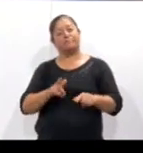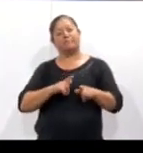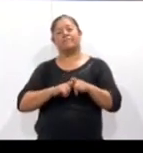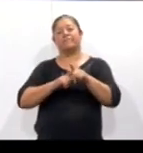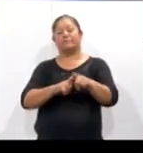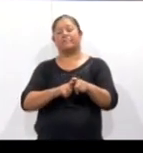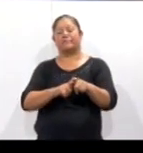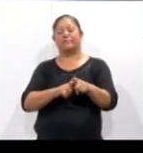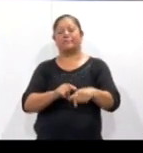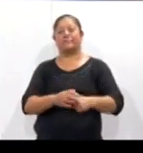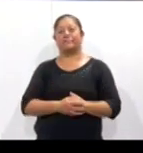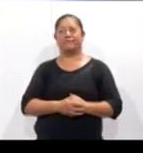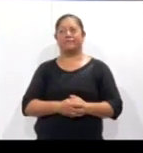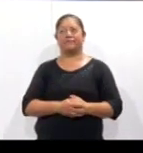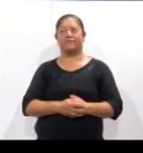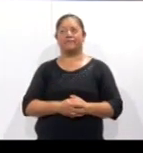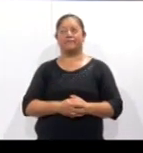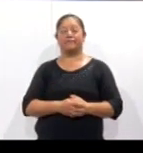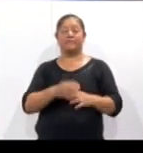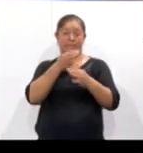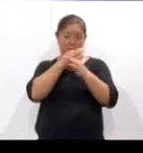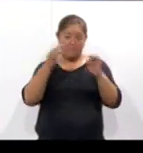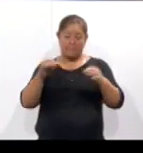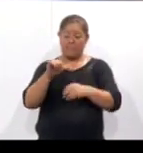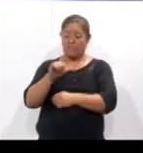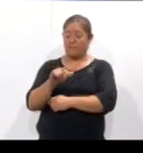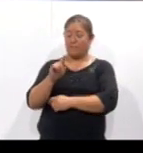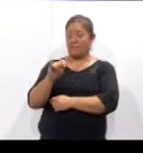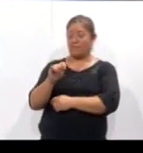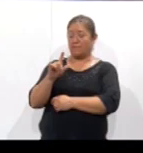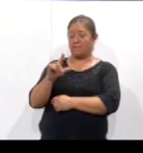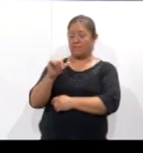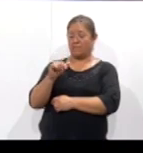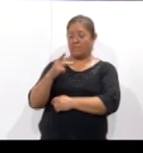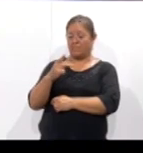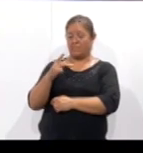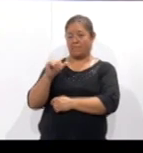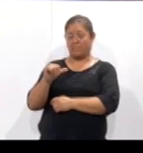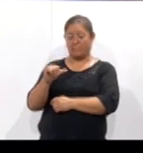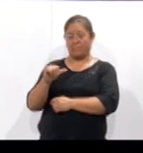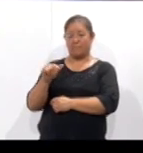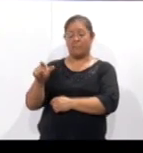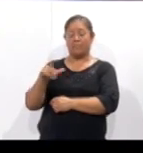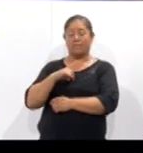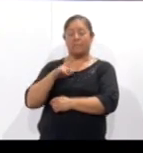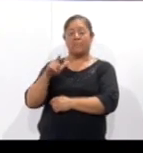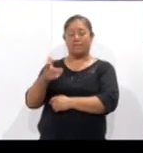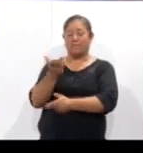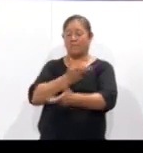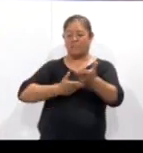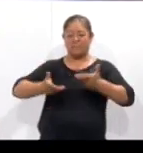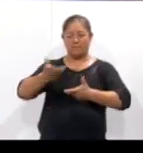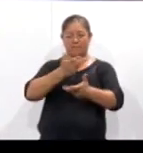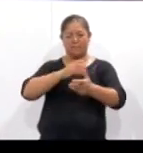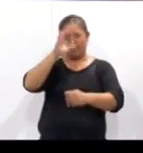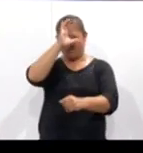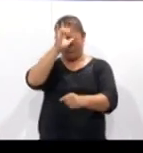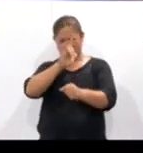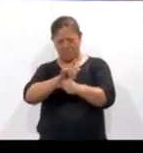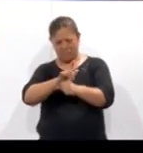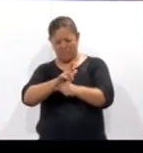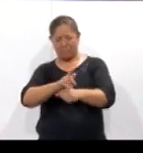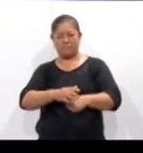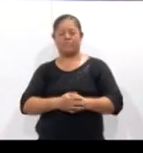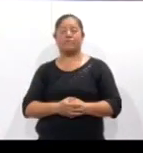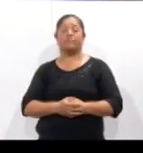con más información. Quiero comentarle que en la comunidad de Atlapa, municipio de Tlaxcala, se llevó a cabo un convite cultural en